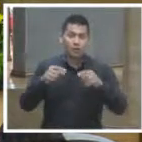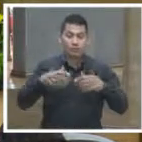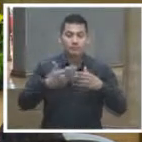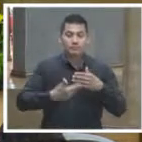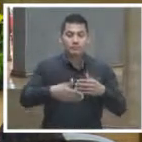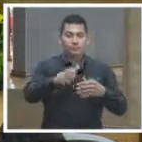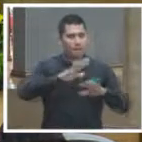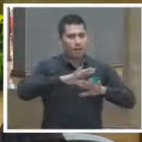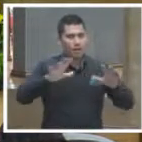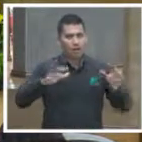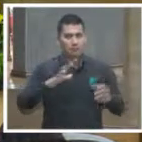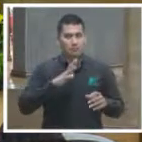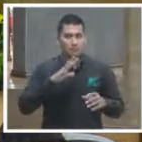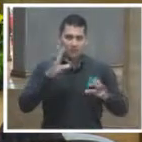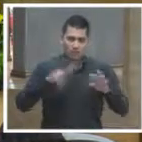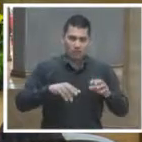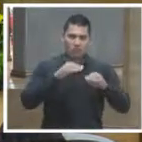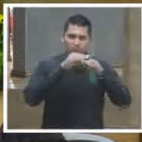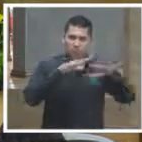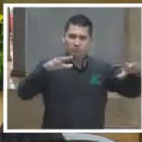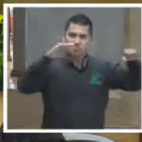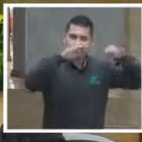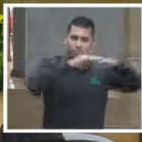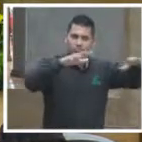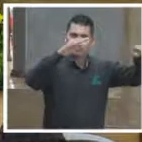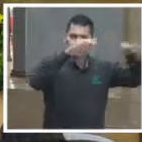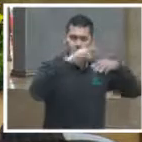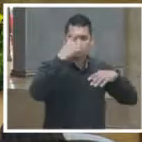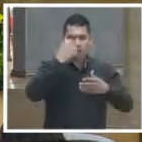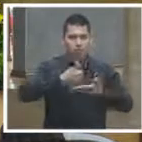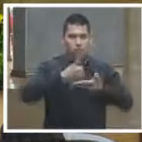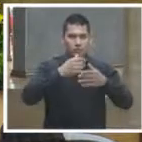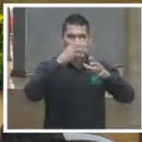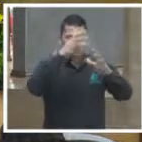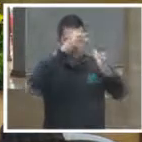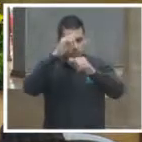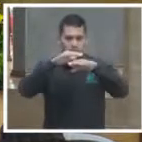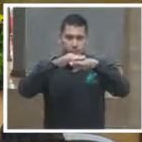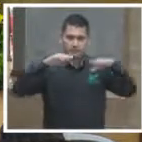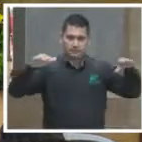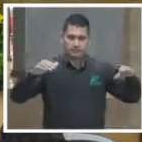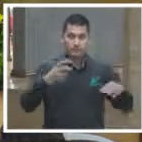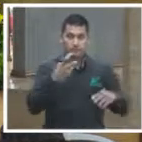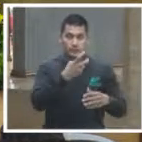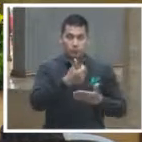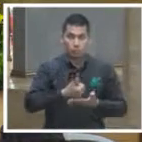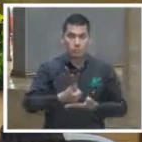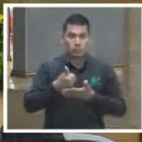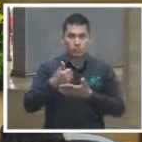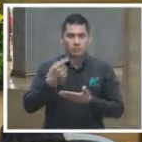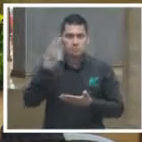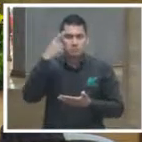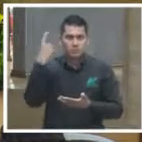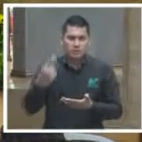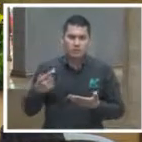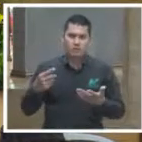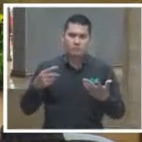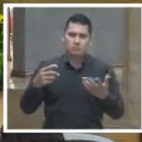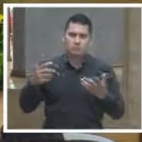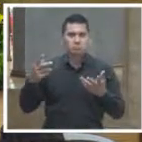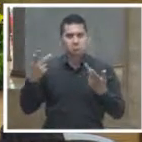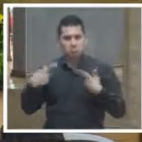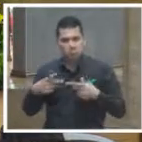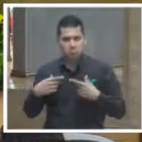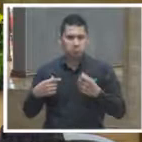para la democracia y con ello pues hacer efectivamente que el poder